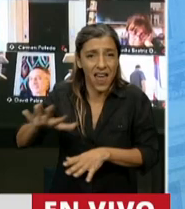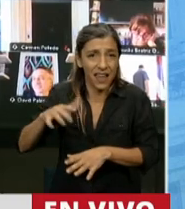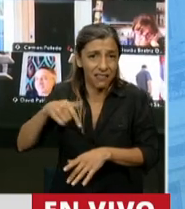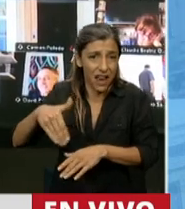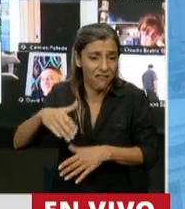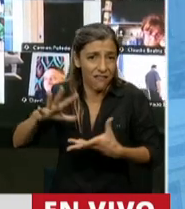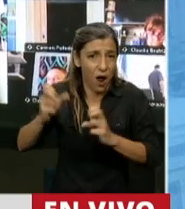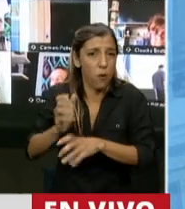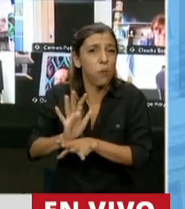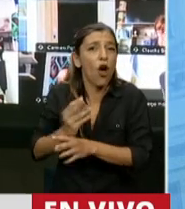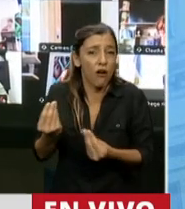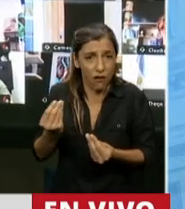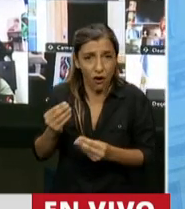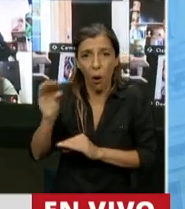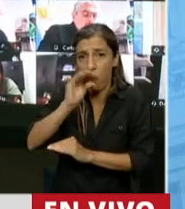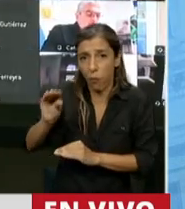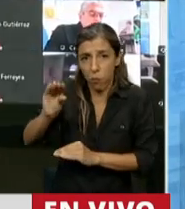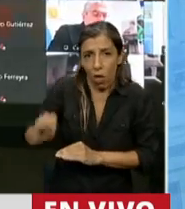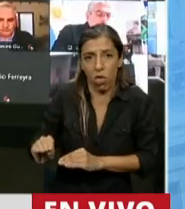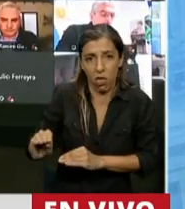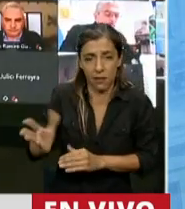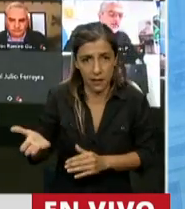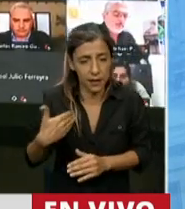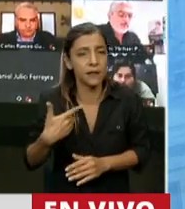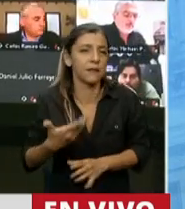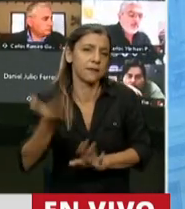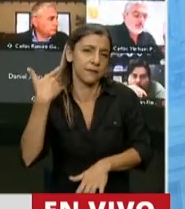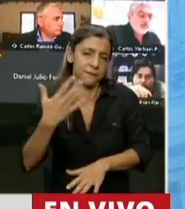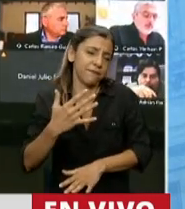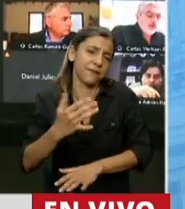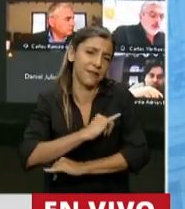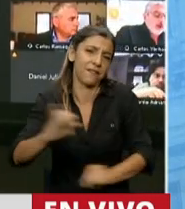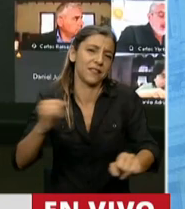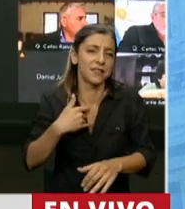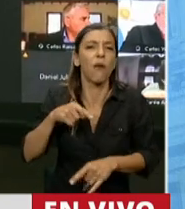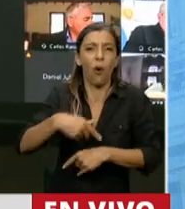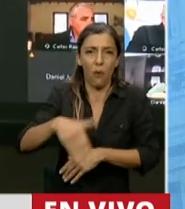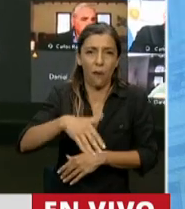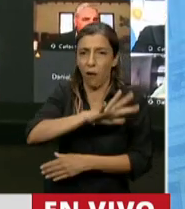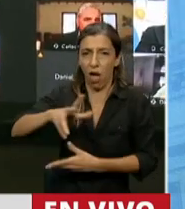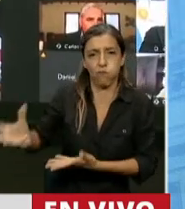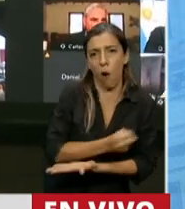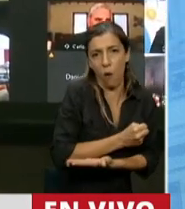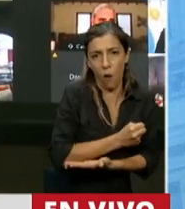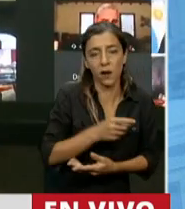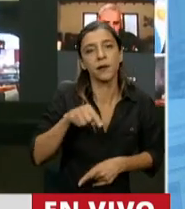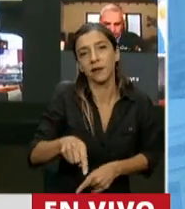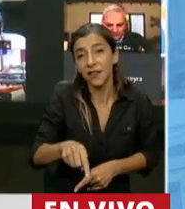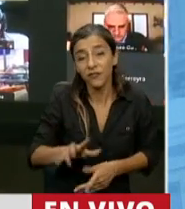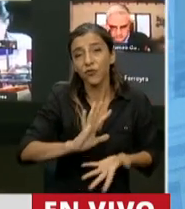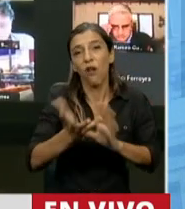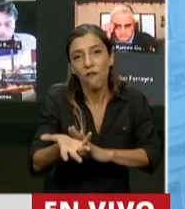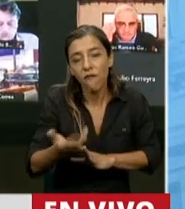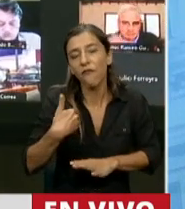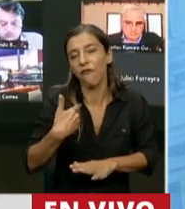ley, claro, está en la crónica de un saqueo anunciado. Un saqueo anunciado que comenzó, y esta crónica, en la campaña electoral